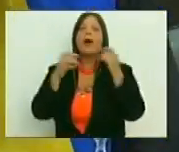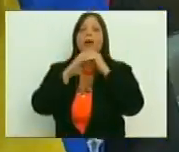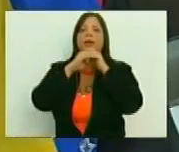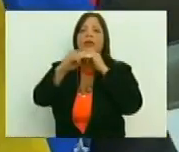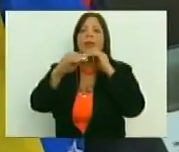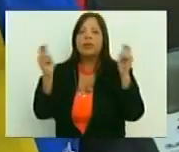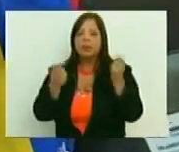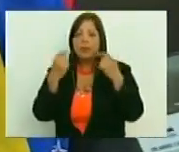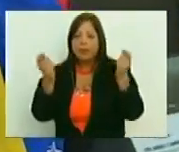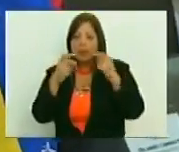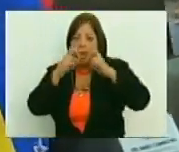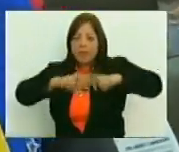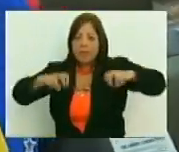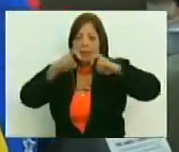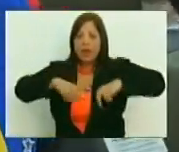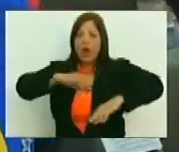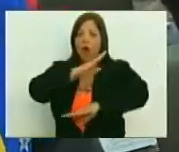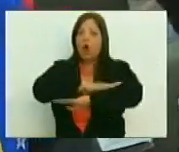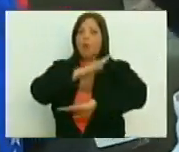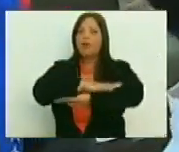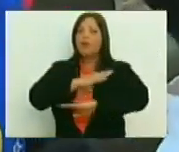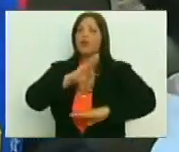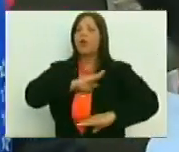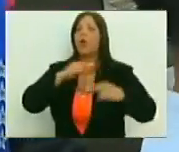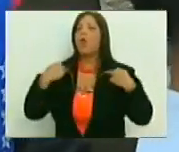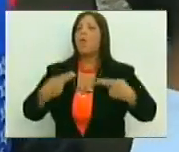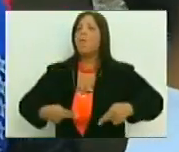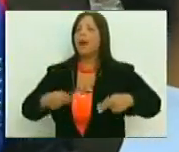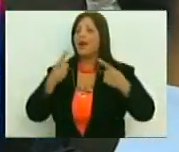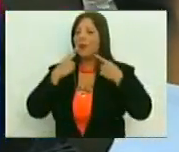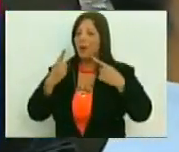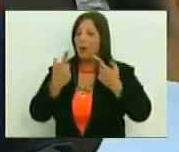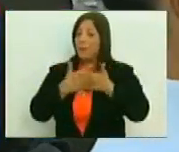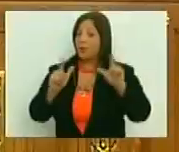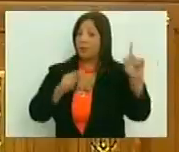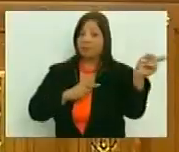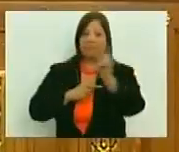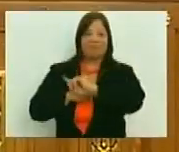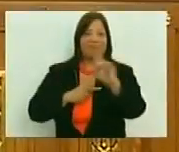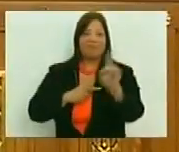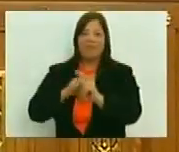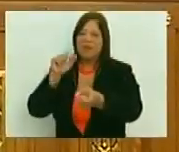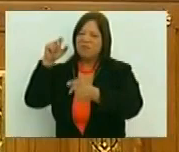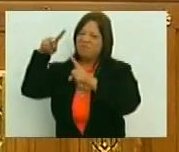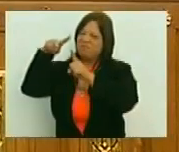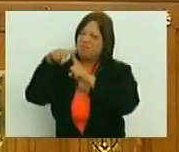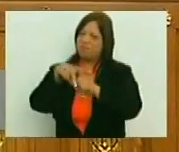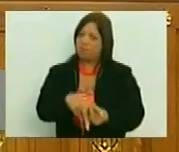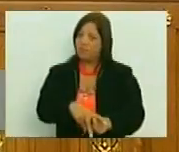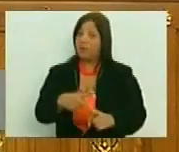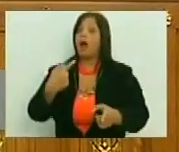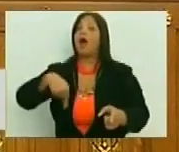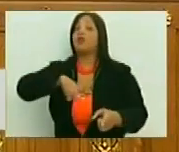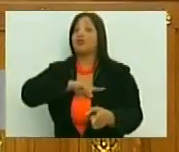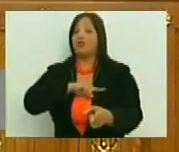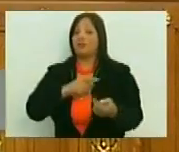sido excelentes investigadores, del comportamiento humano, no para la liberación, sino para el sometimiento,